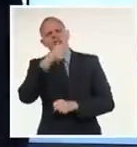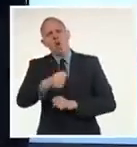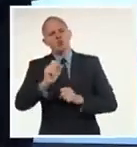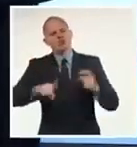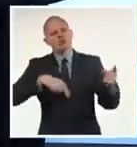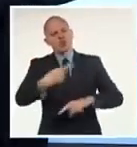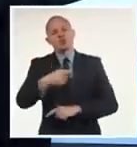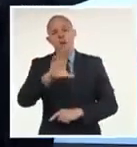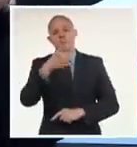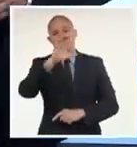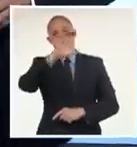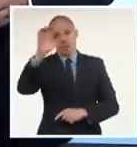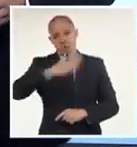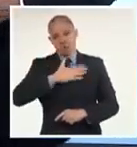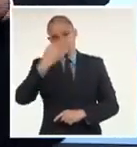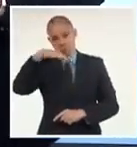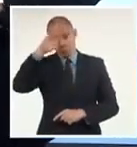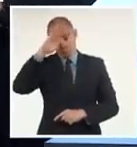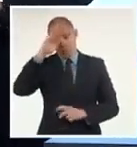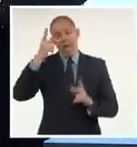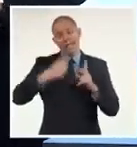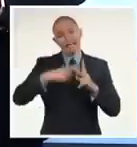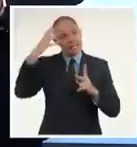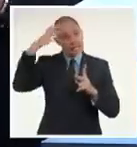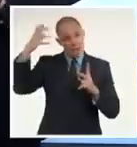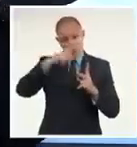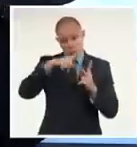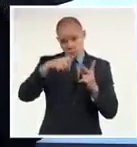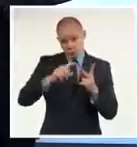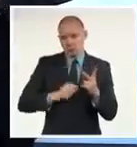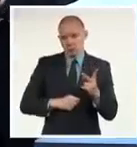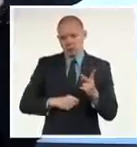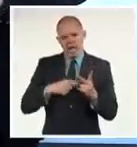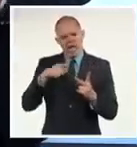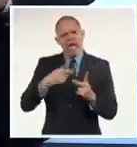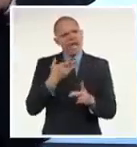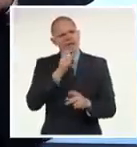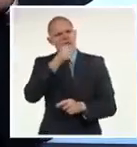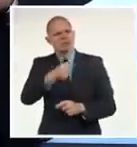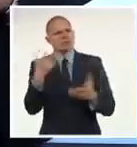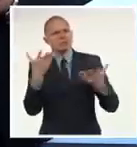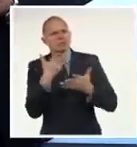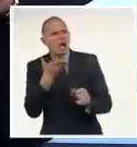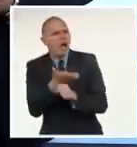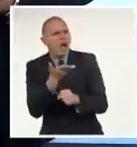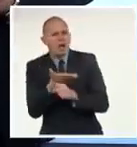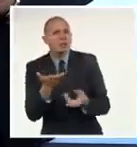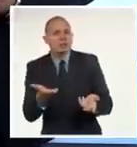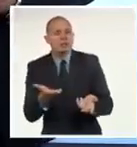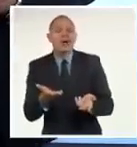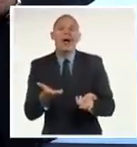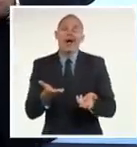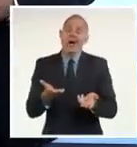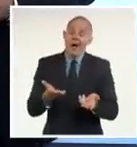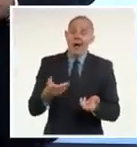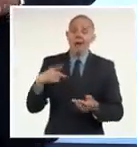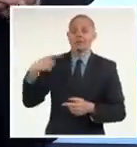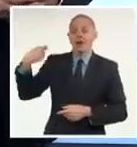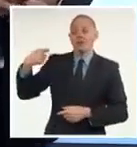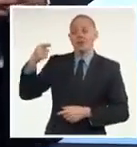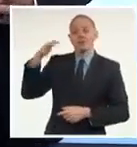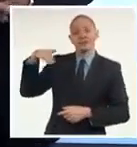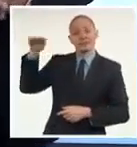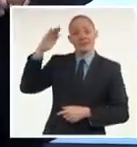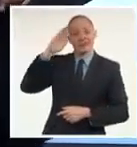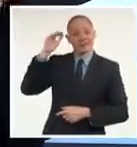Nacional de Cuba y el Estado cubano. La reclamación fue presentada ante la Alta Corte de Justicia de Londres,